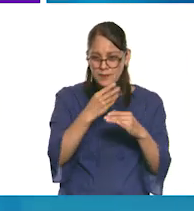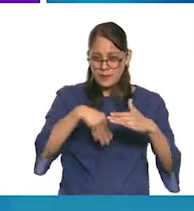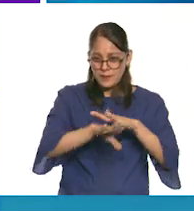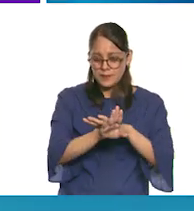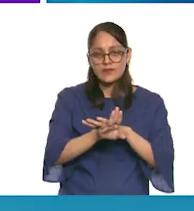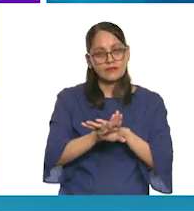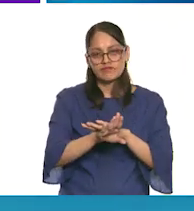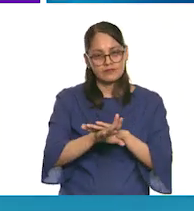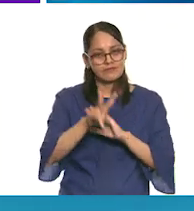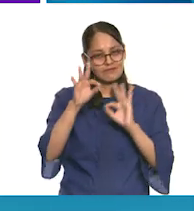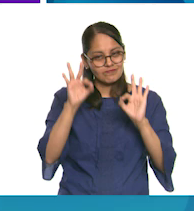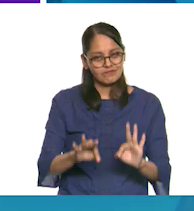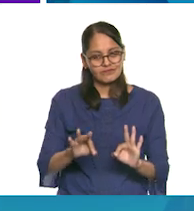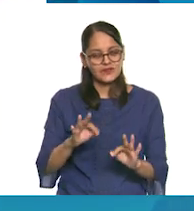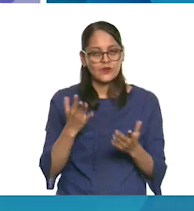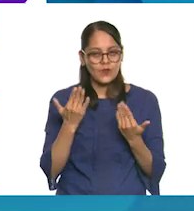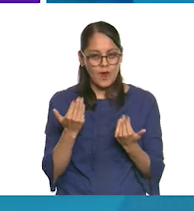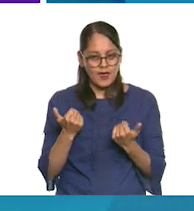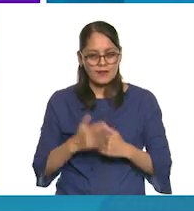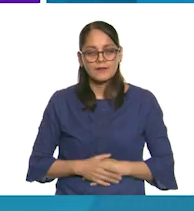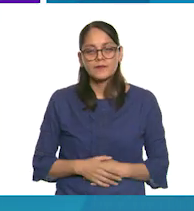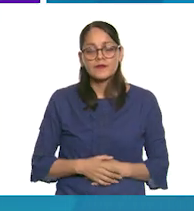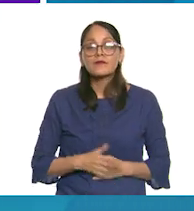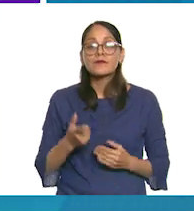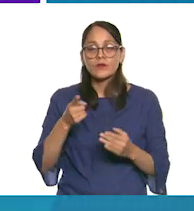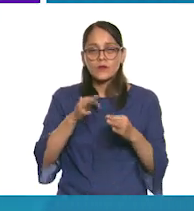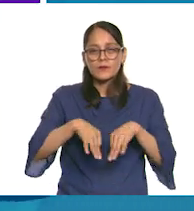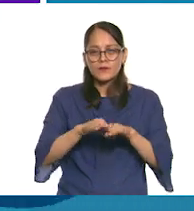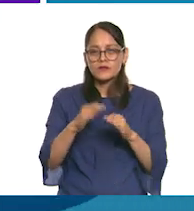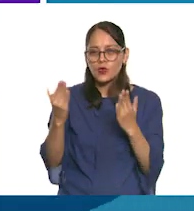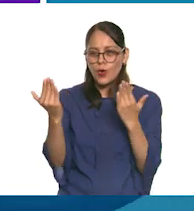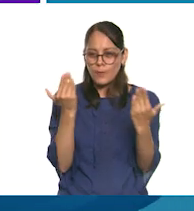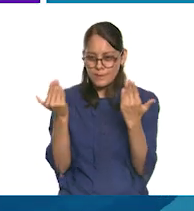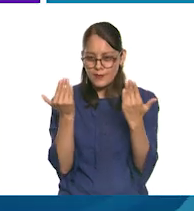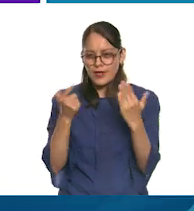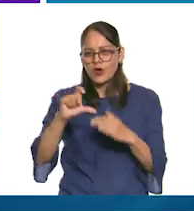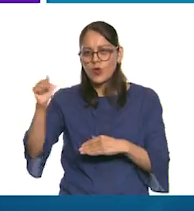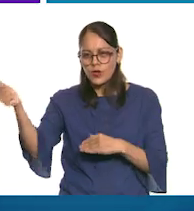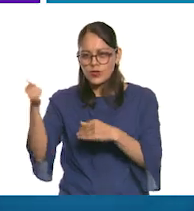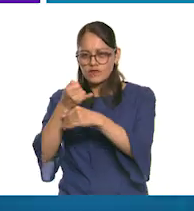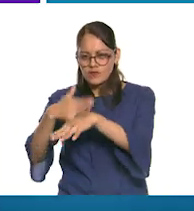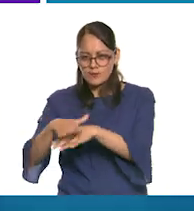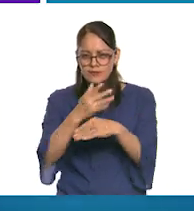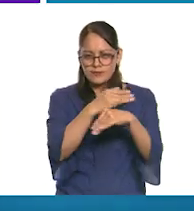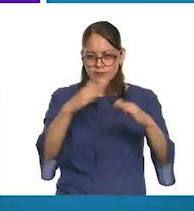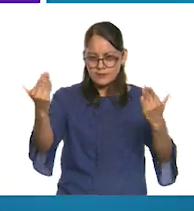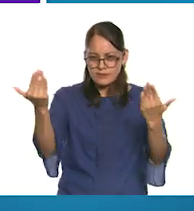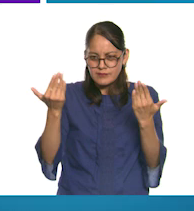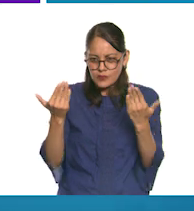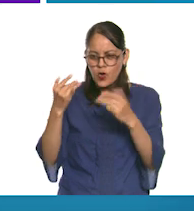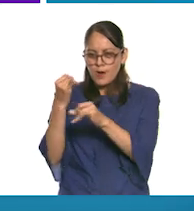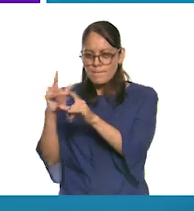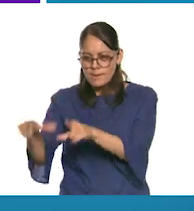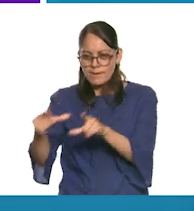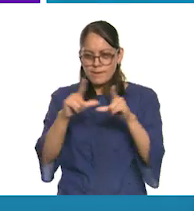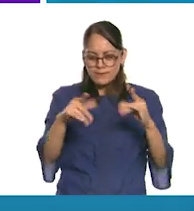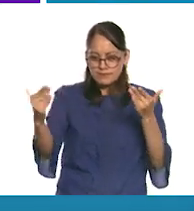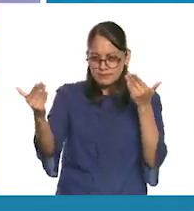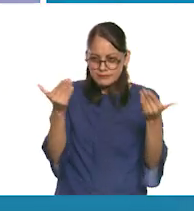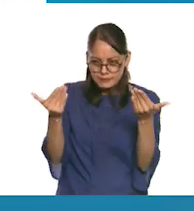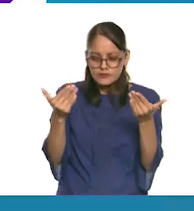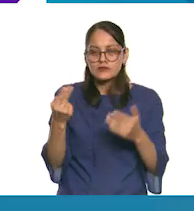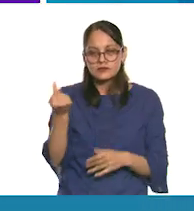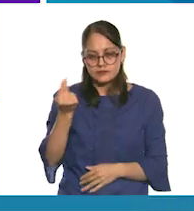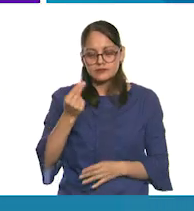necesariamente correctos, por lo que te sugerimos compararlos con distintas fuentes o páginas para validarlos. Por